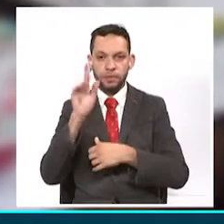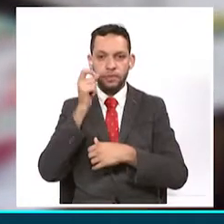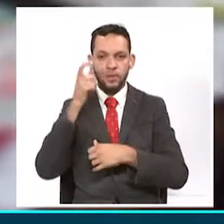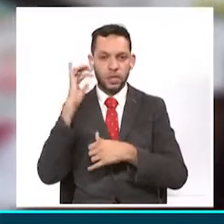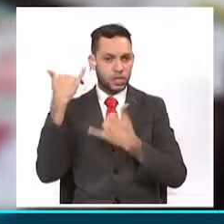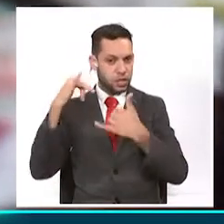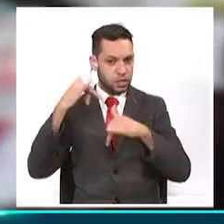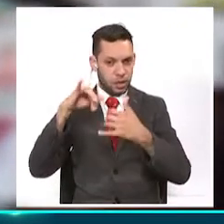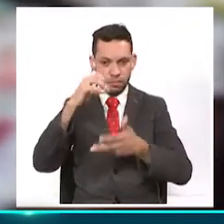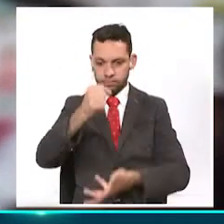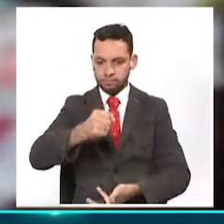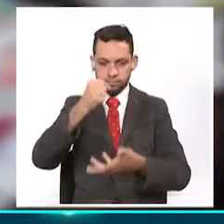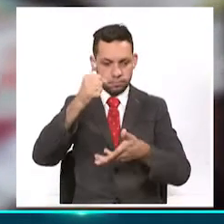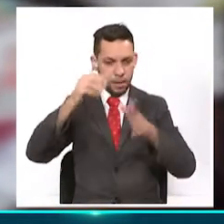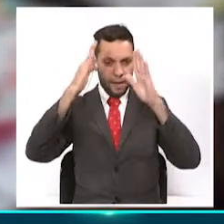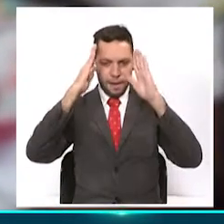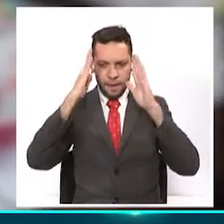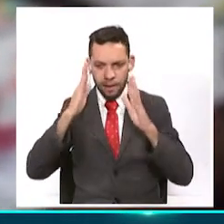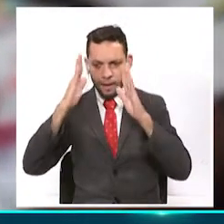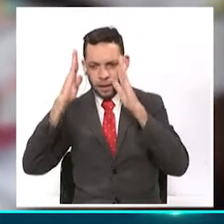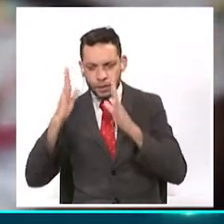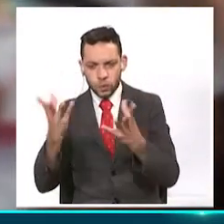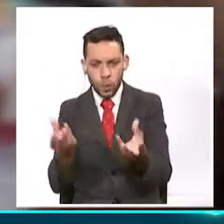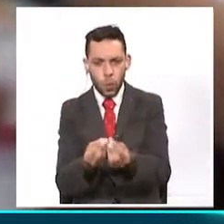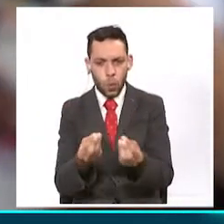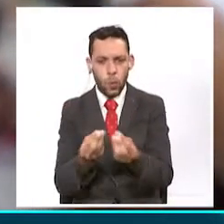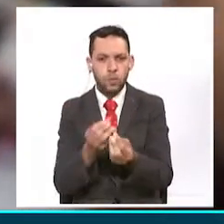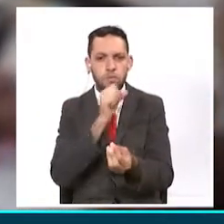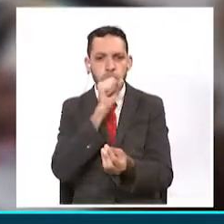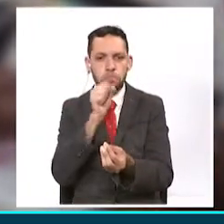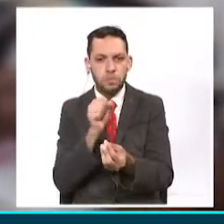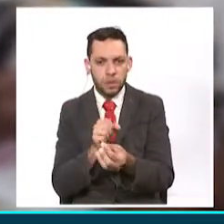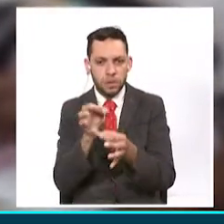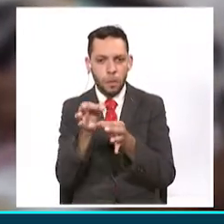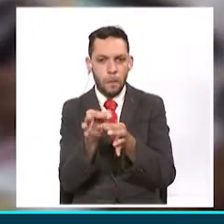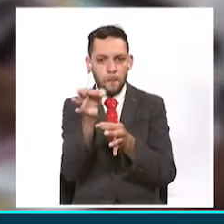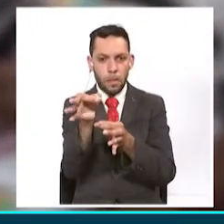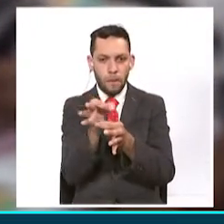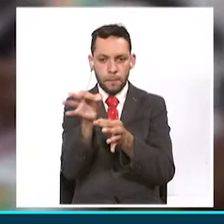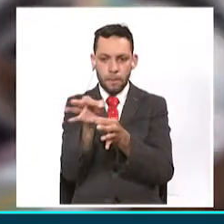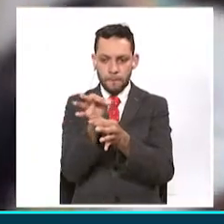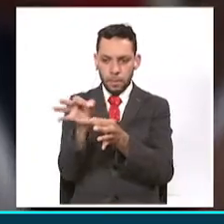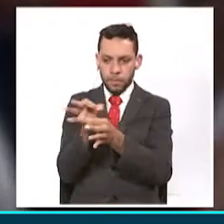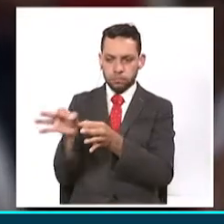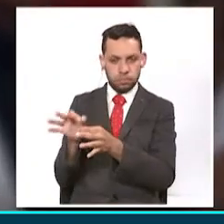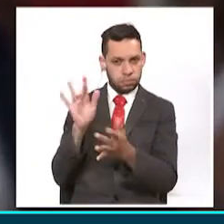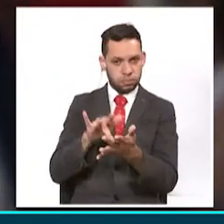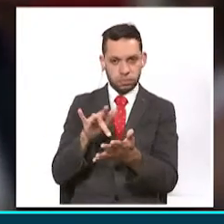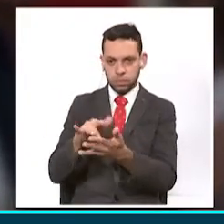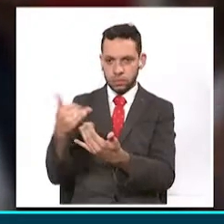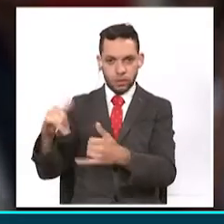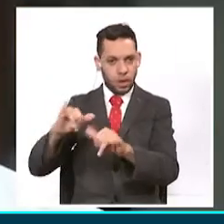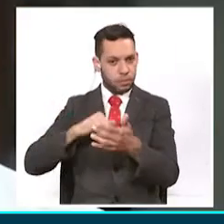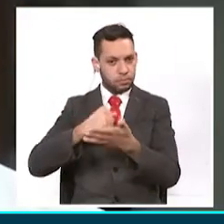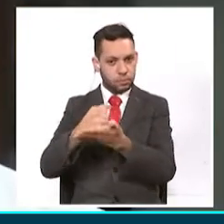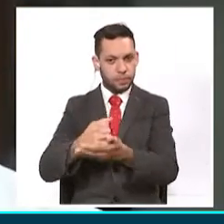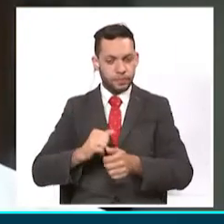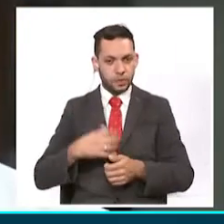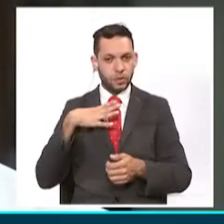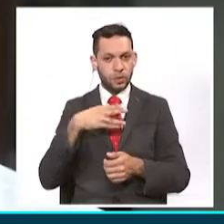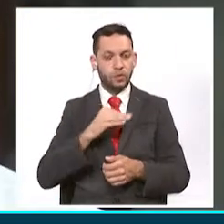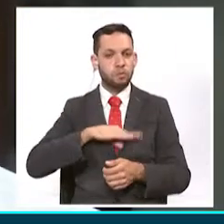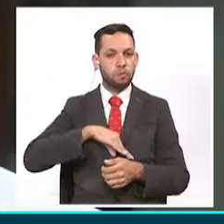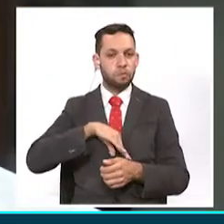para brindar atención. A los adultos mayores de los 27 municipios de Caldas durante la vigencia del 2021. Tener los recursos para